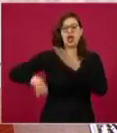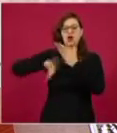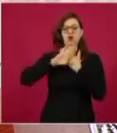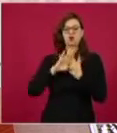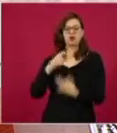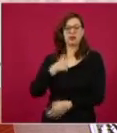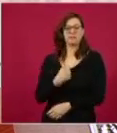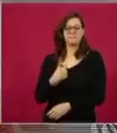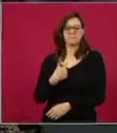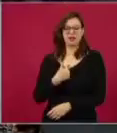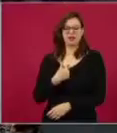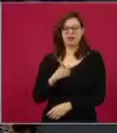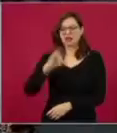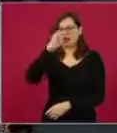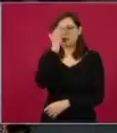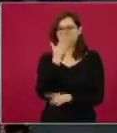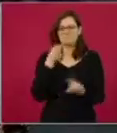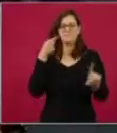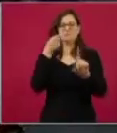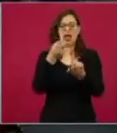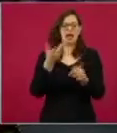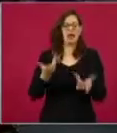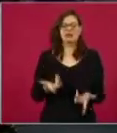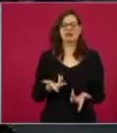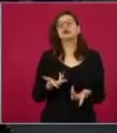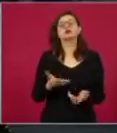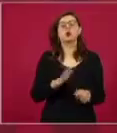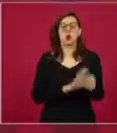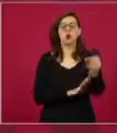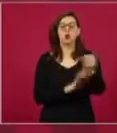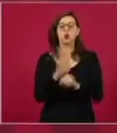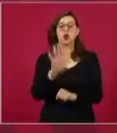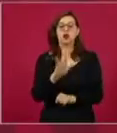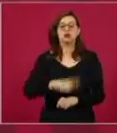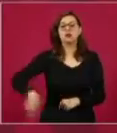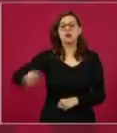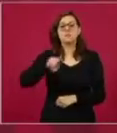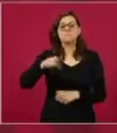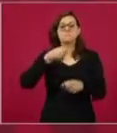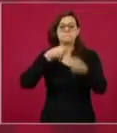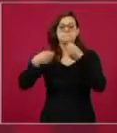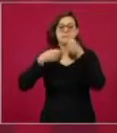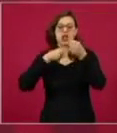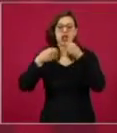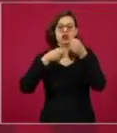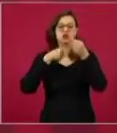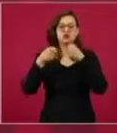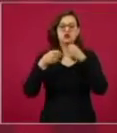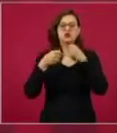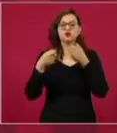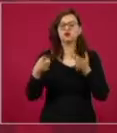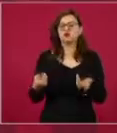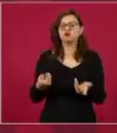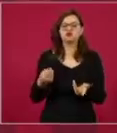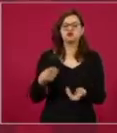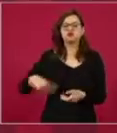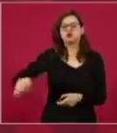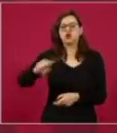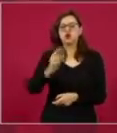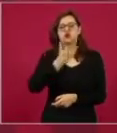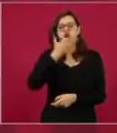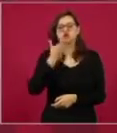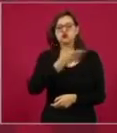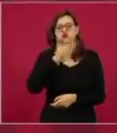con la máxima de lampa del periodismo, según la cual, lo repito y lo repito y lo